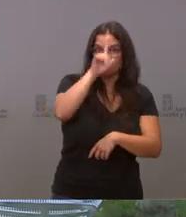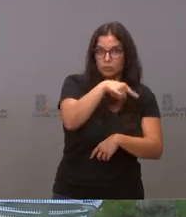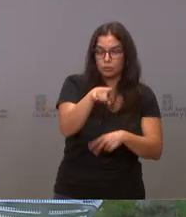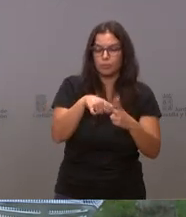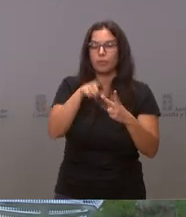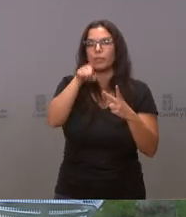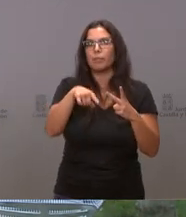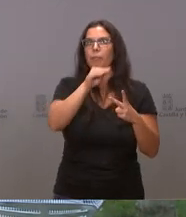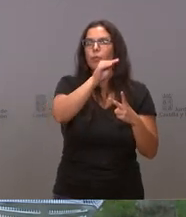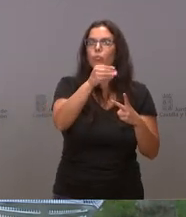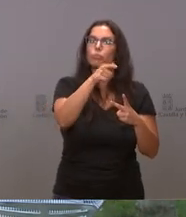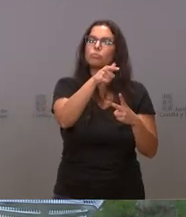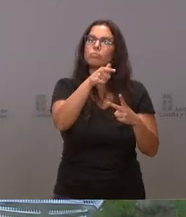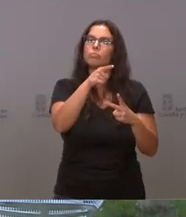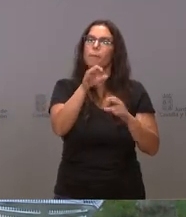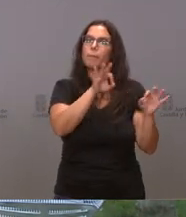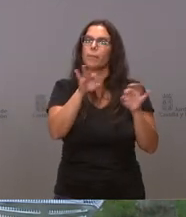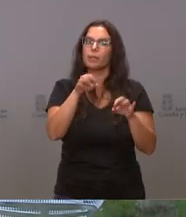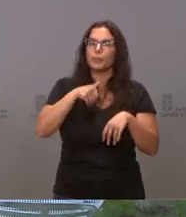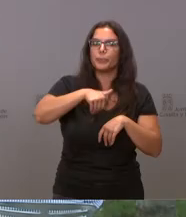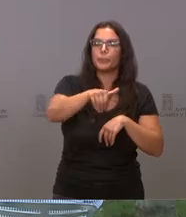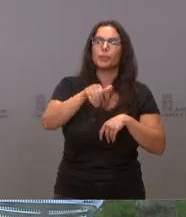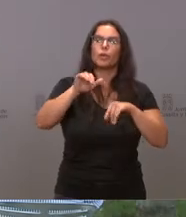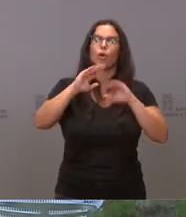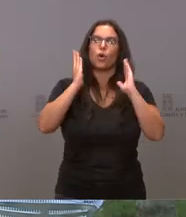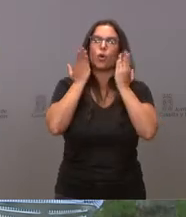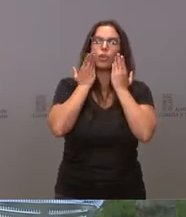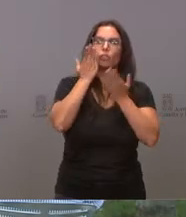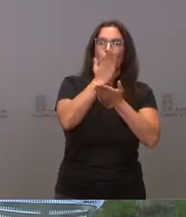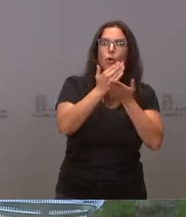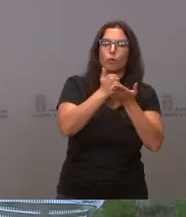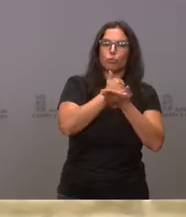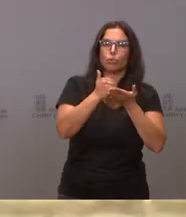previsto cuándo va a convocar el Congreso Autonómico del PP y el de Salamanca. Gracias.